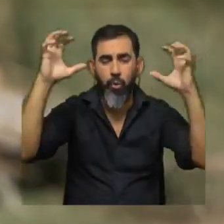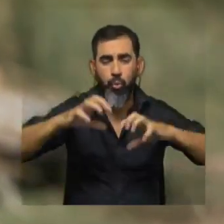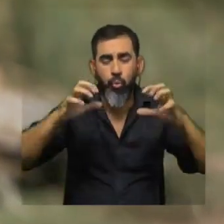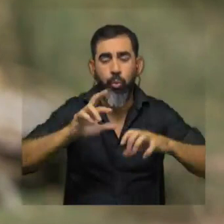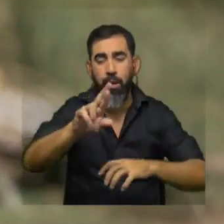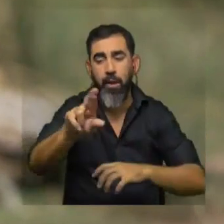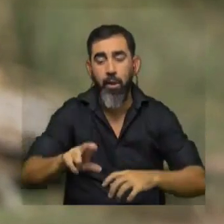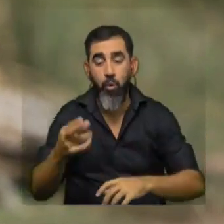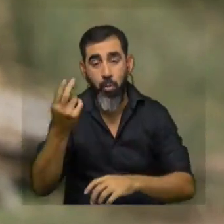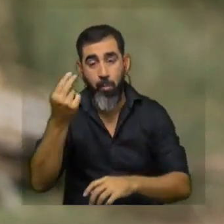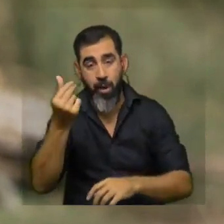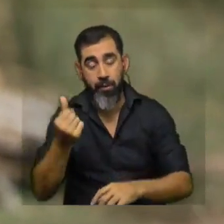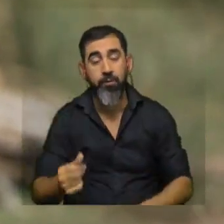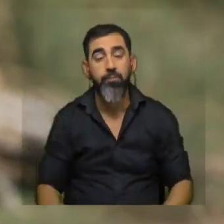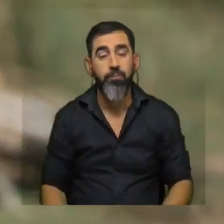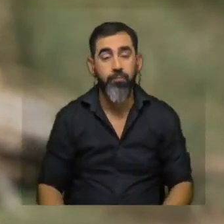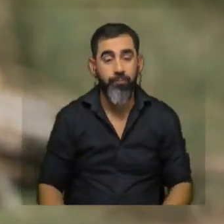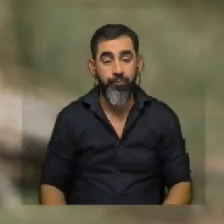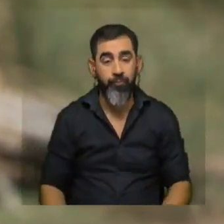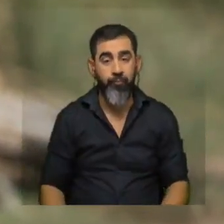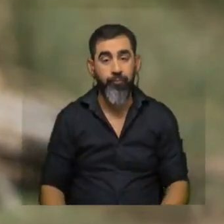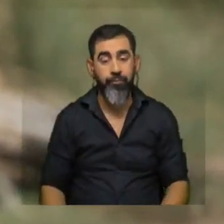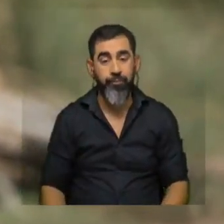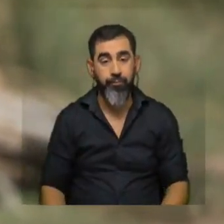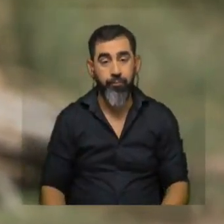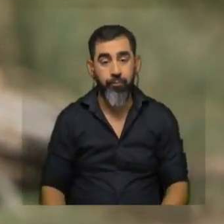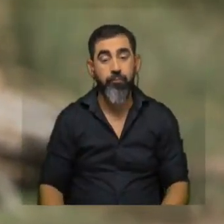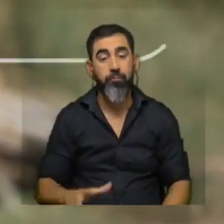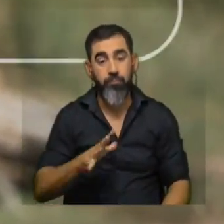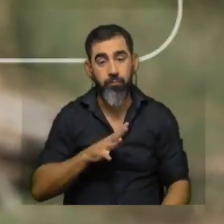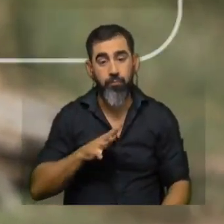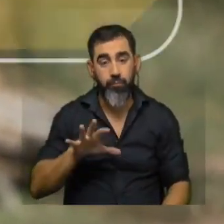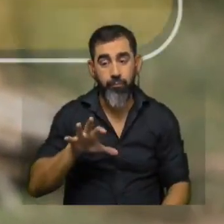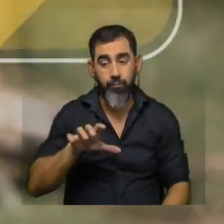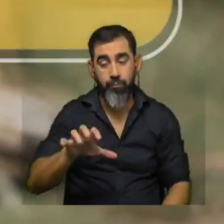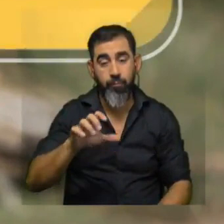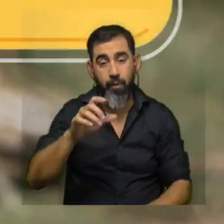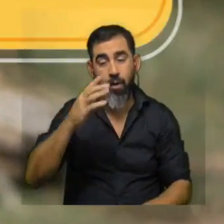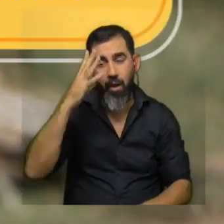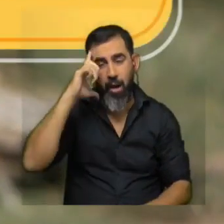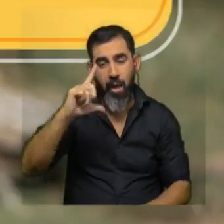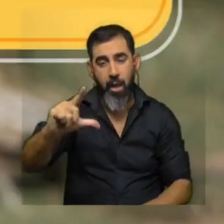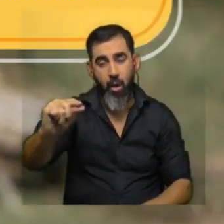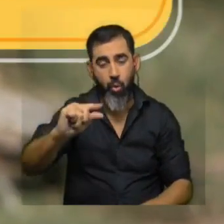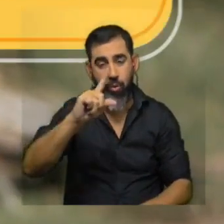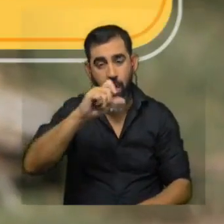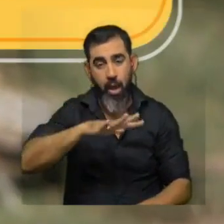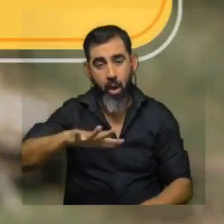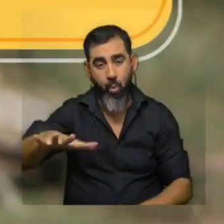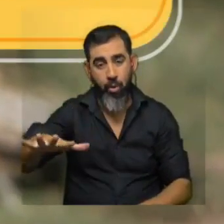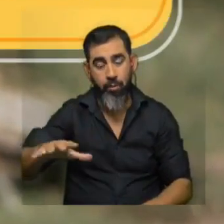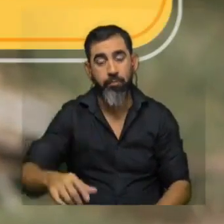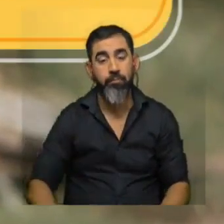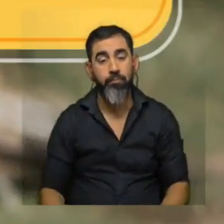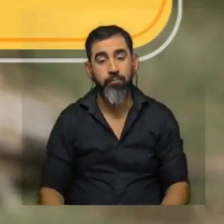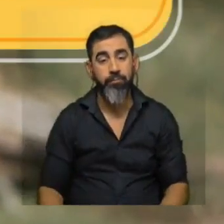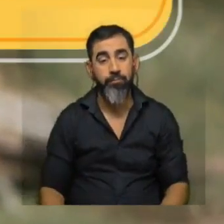del río de la Plata, tenemos extensas floraciones al interior del estuario. Por otro